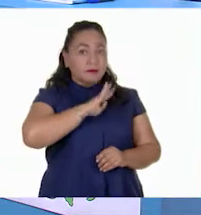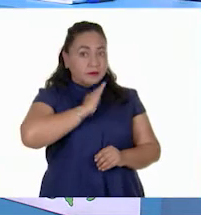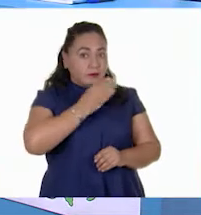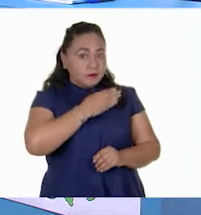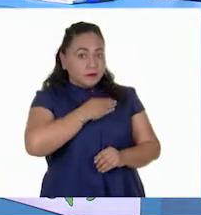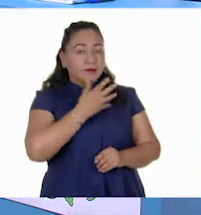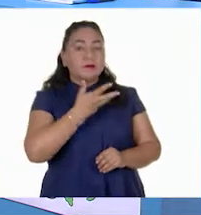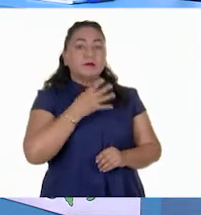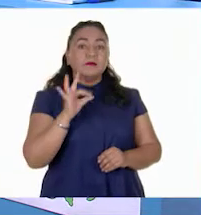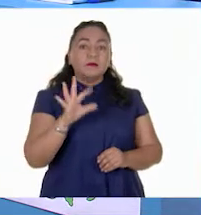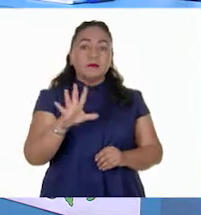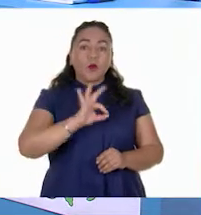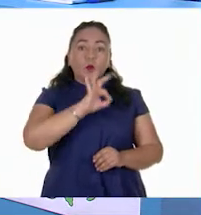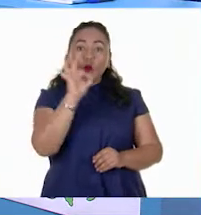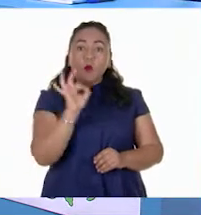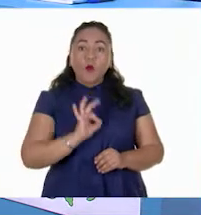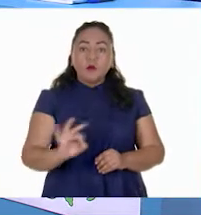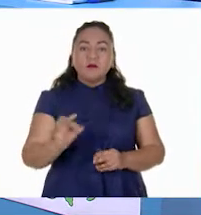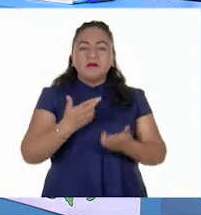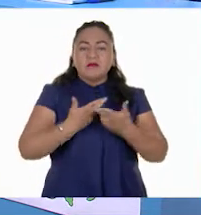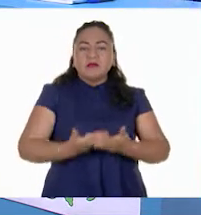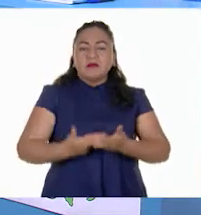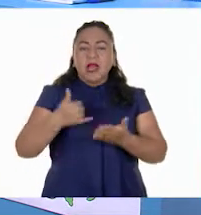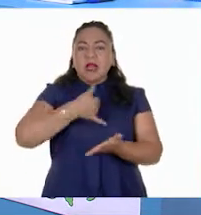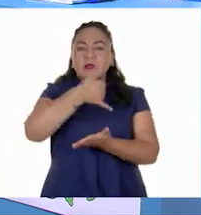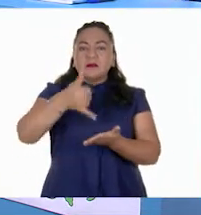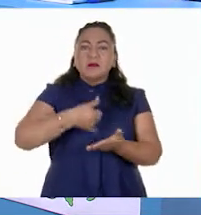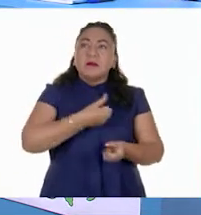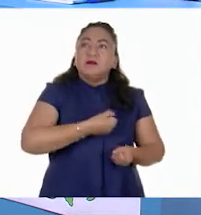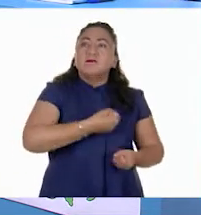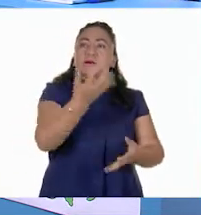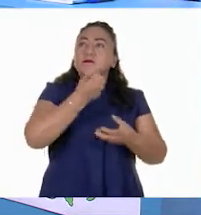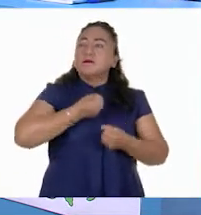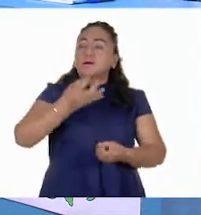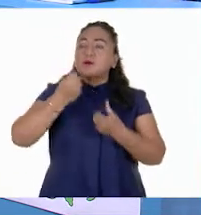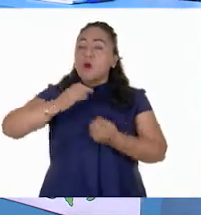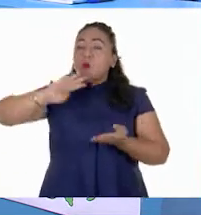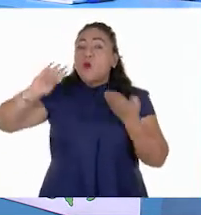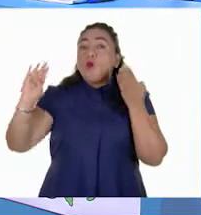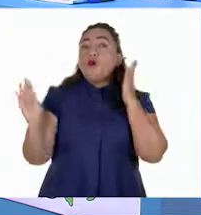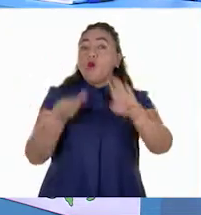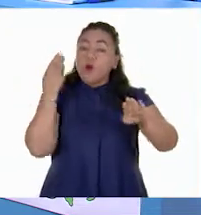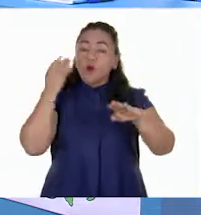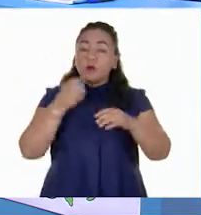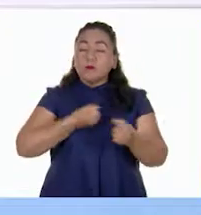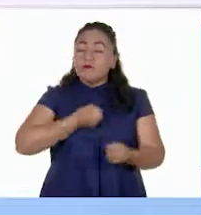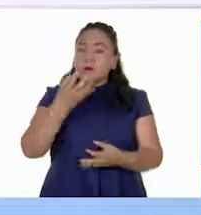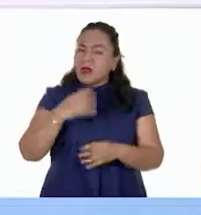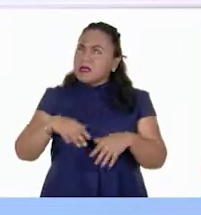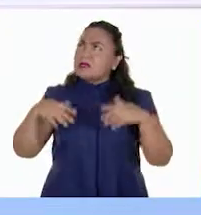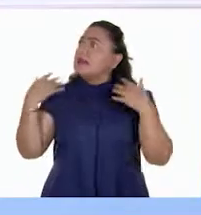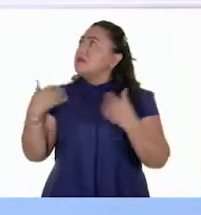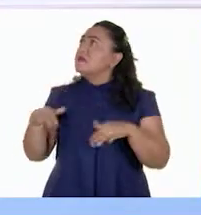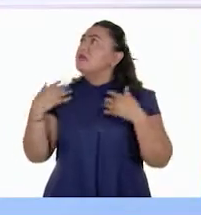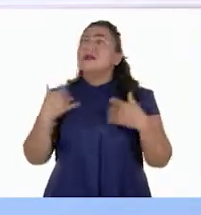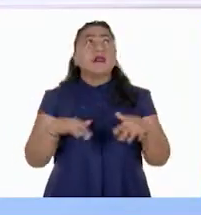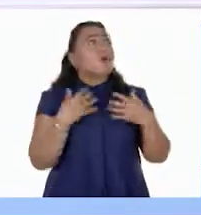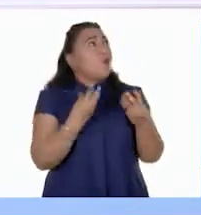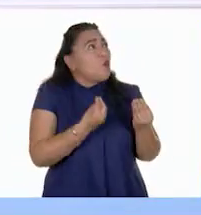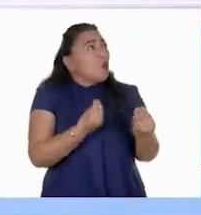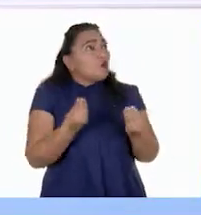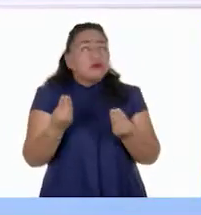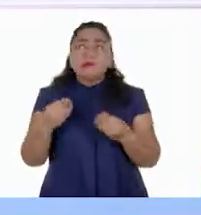procede el 45% de aceite de oliva que se comercializa en el mundo. ¿Tanto? Oh,